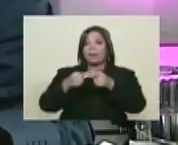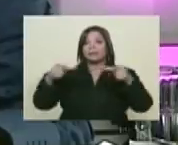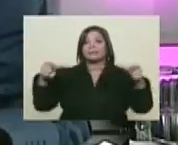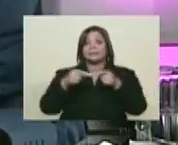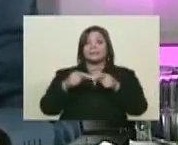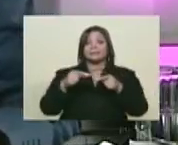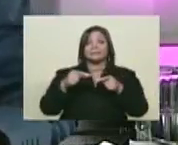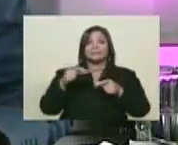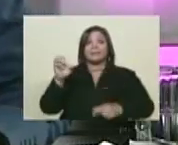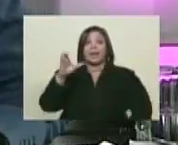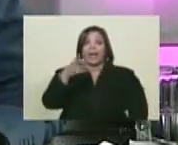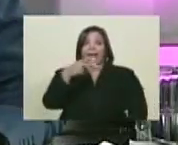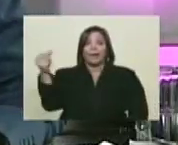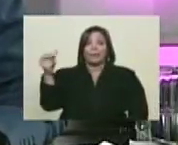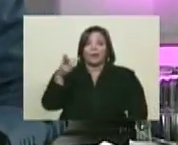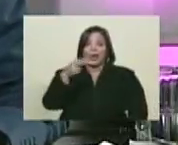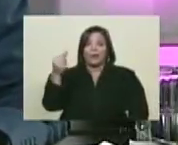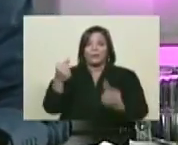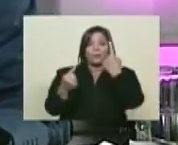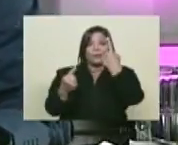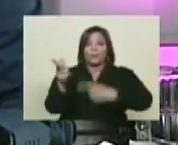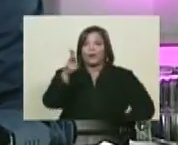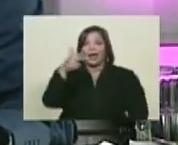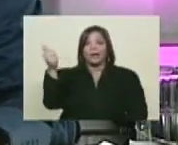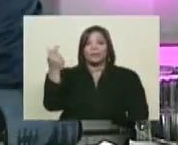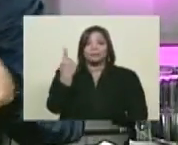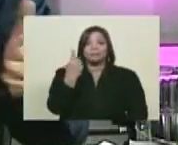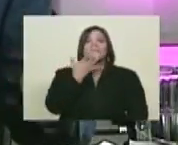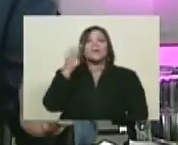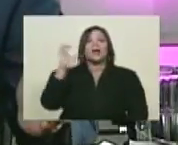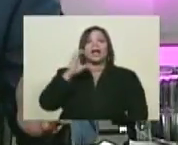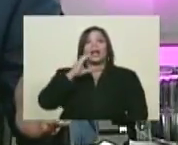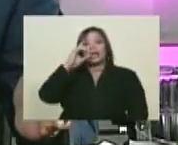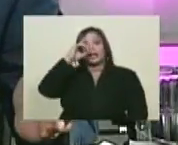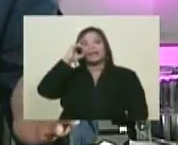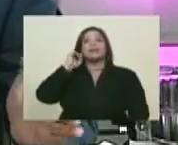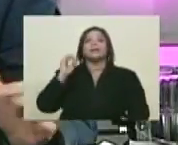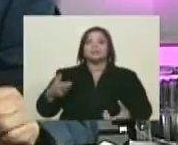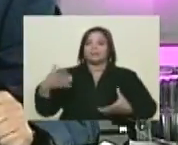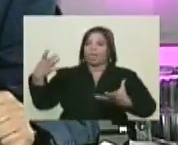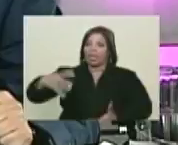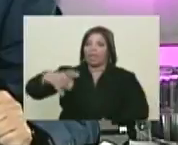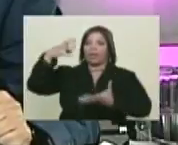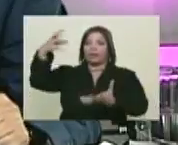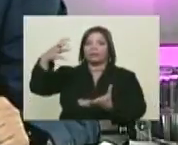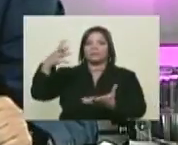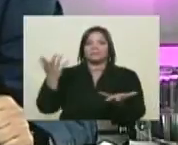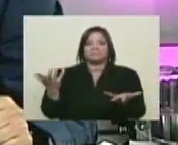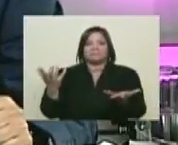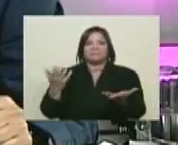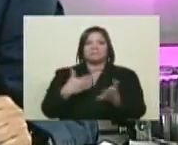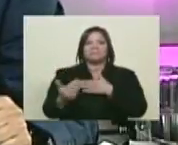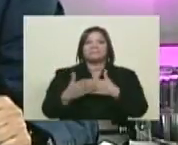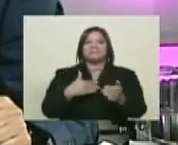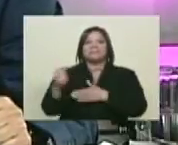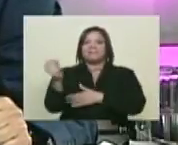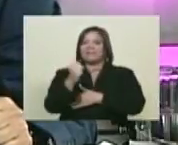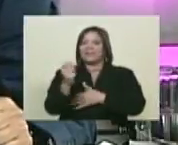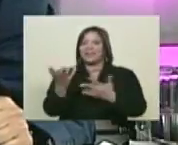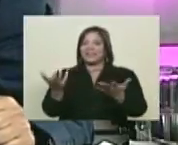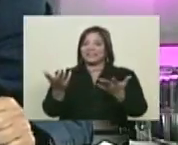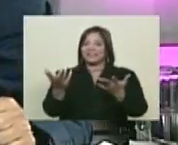en euros, en billetes de un euro, para Caracas seguramente también tendrás que tener una bolsa. Pero esa parte... carretera?